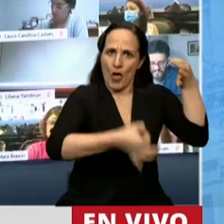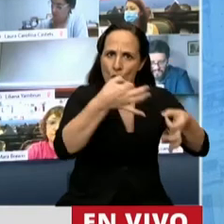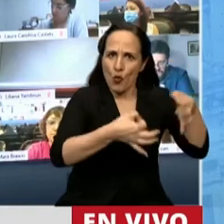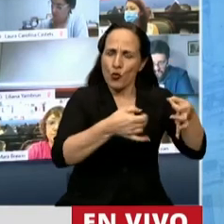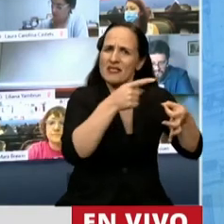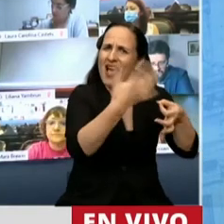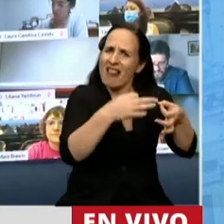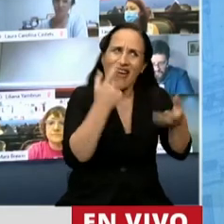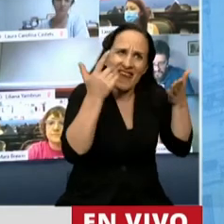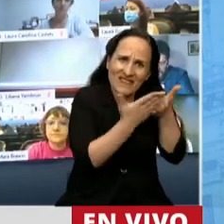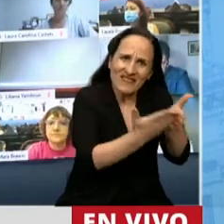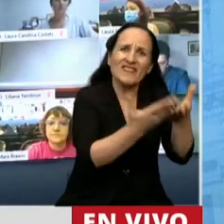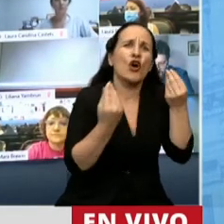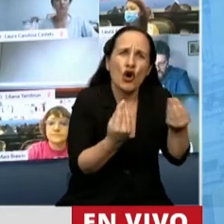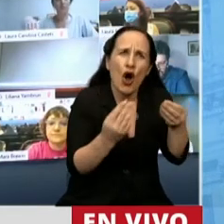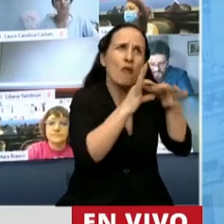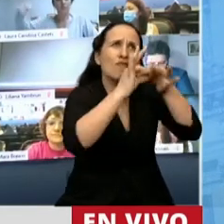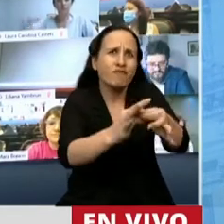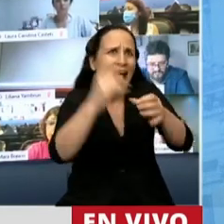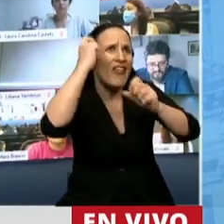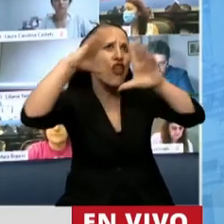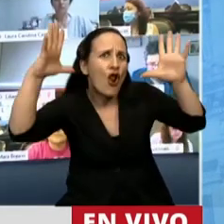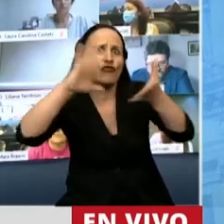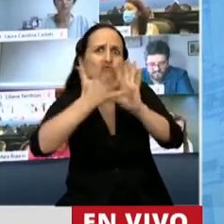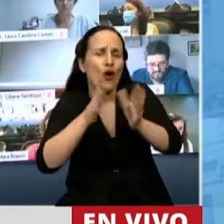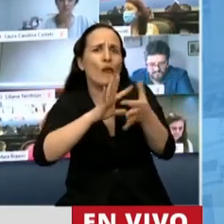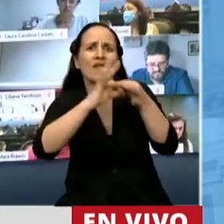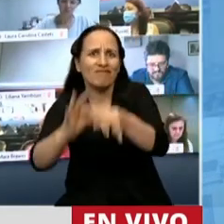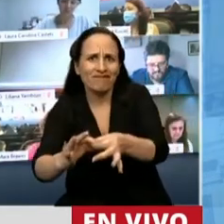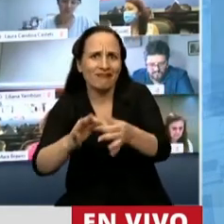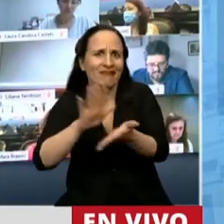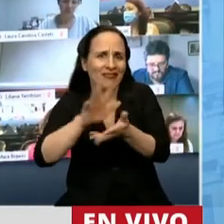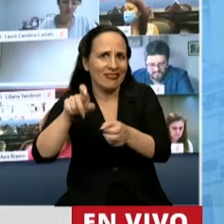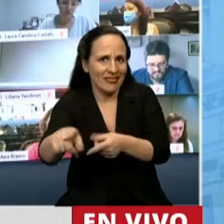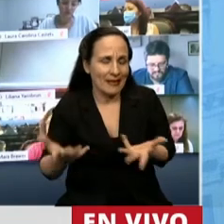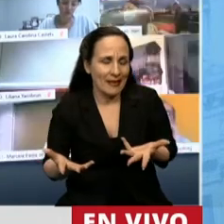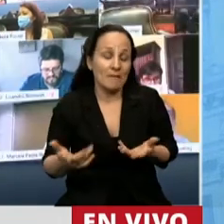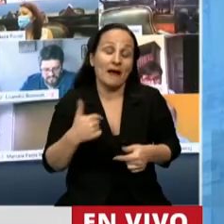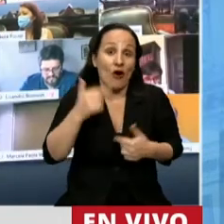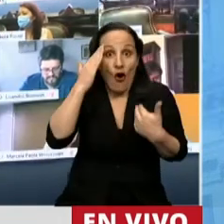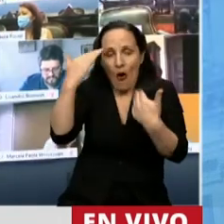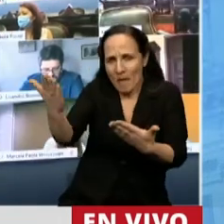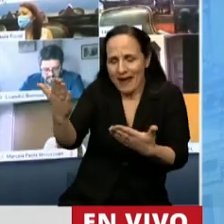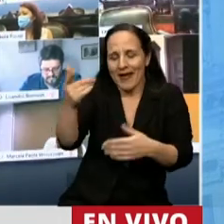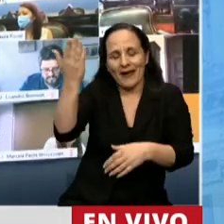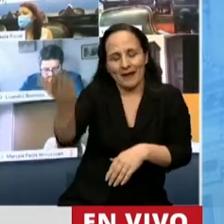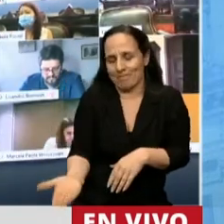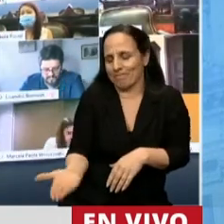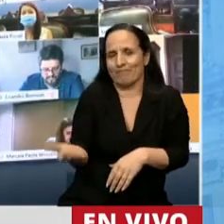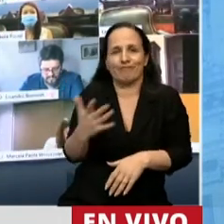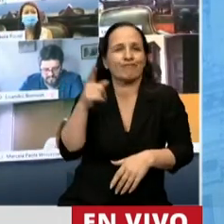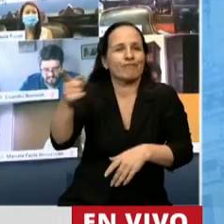esa perspectiva transfeminista. Pero bueno, en el contexto del homenaje yo quiero rescatar de Diana